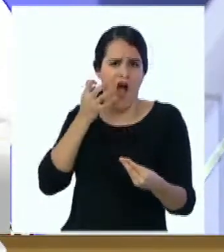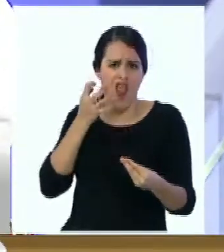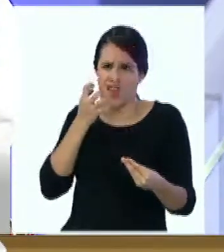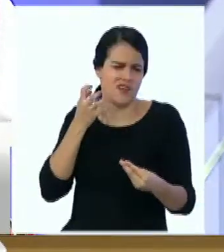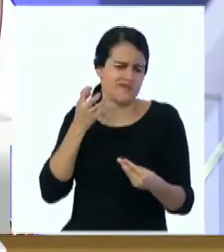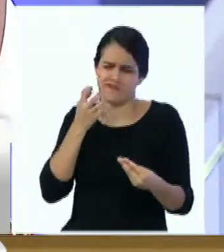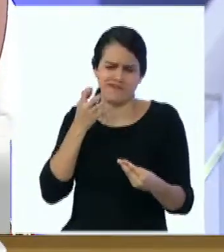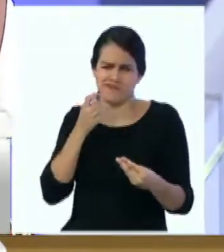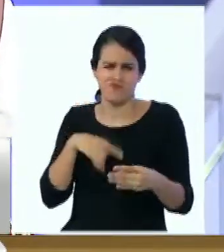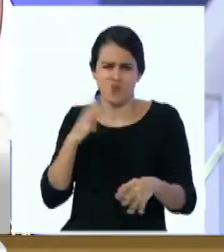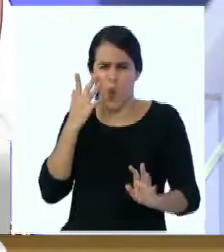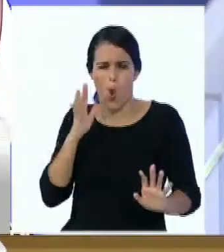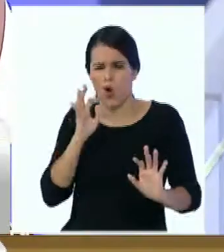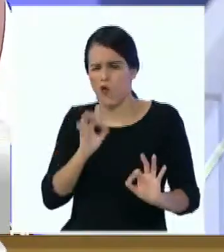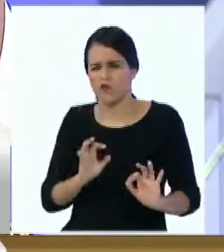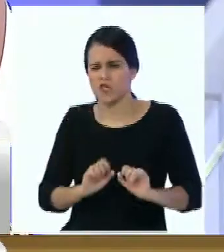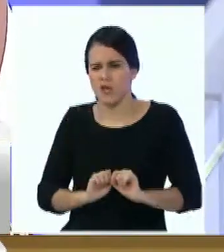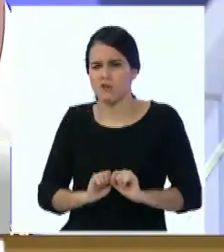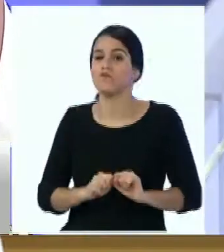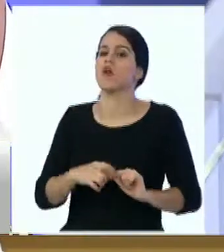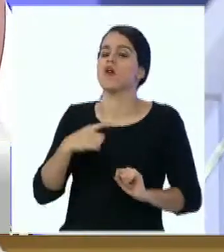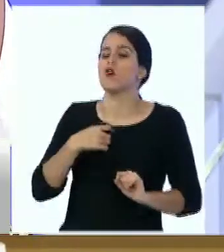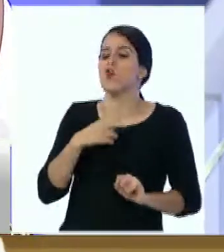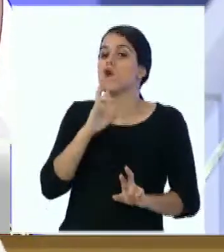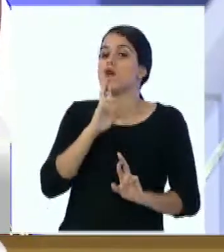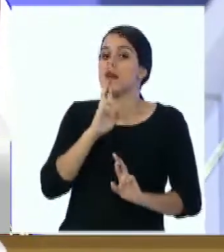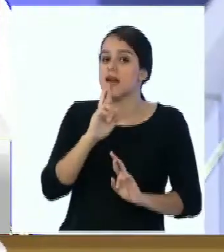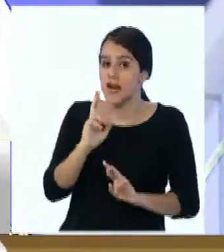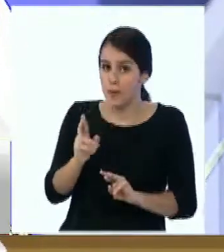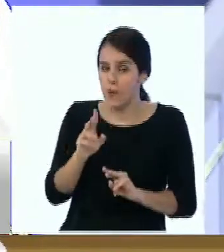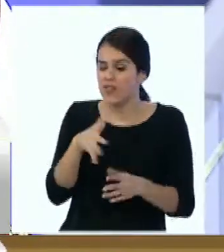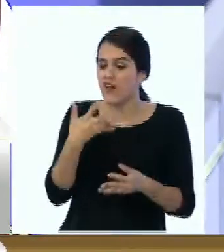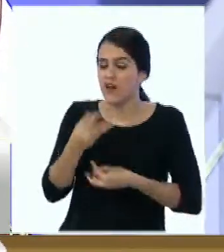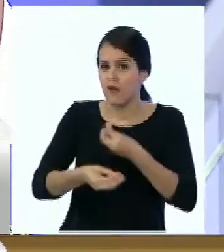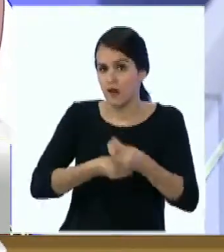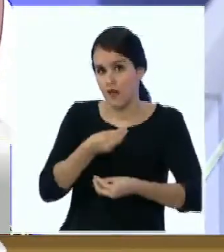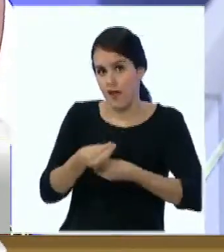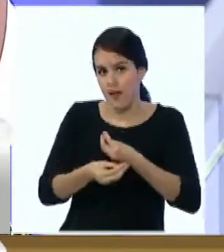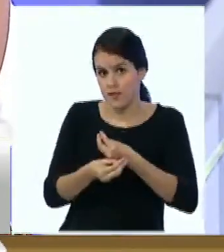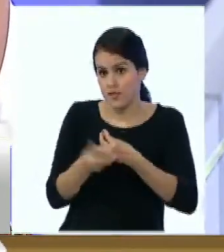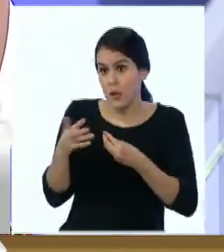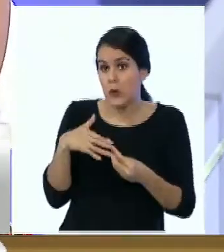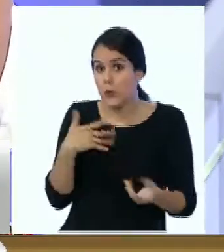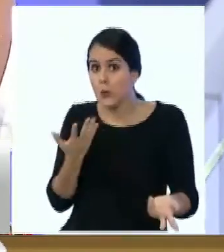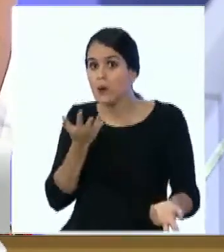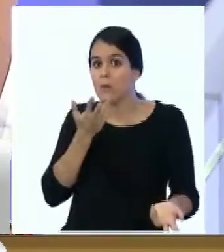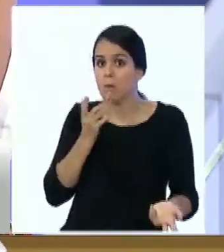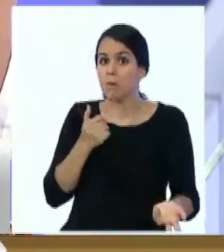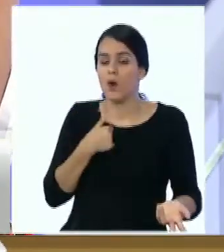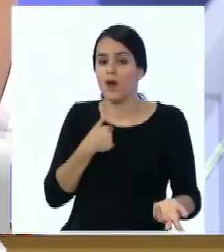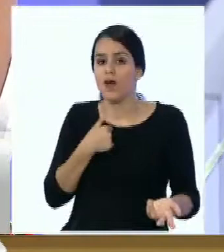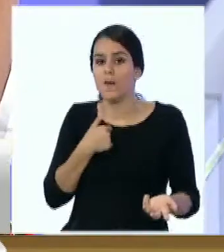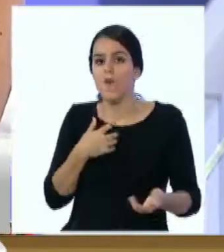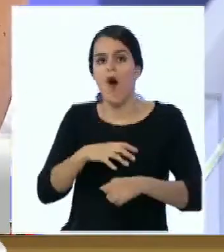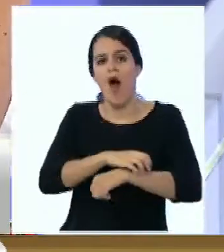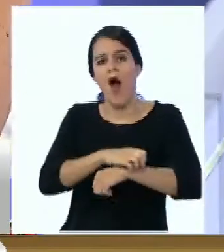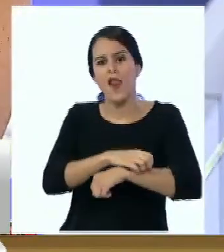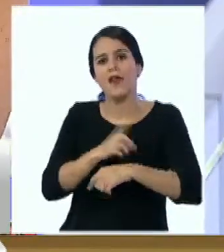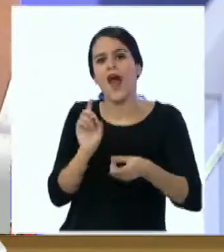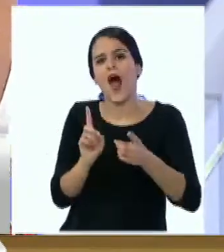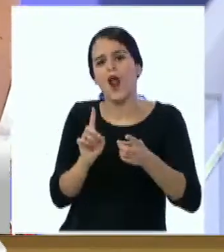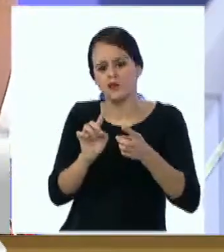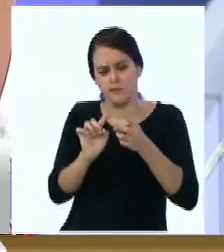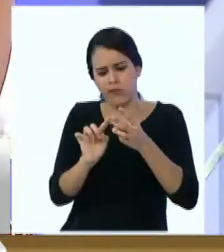plástico O sea, no es una alergia muy frecuente No, yo lo que sí creo que debes estar haciendo una alergia de base a algunas proteínas Y es